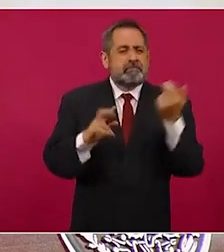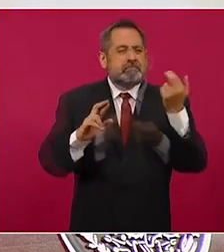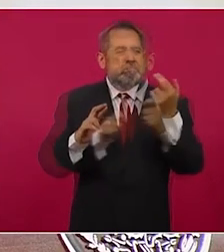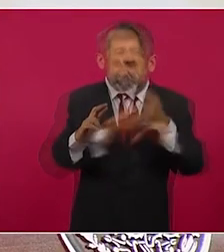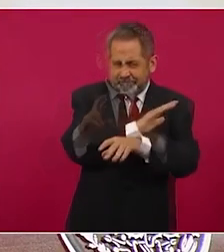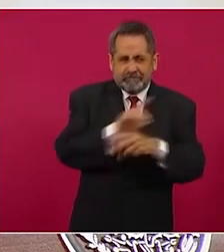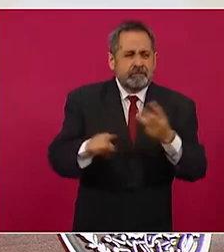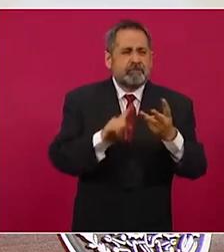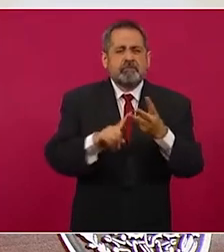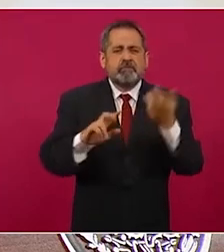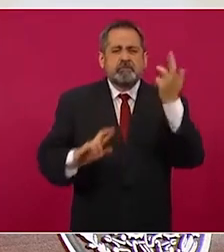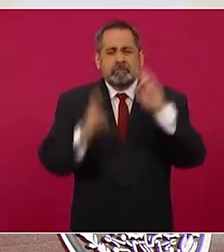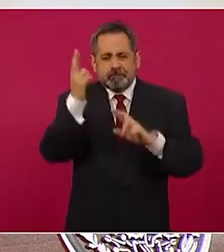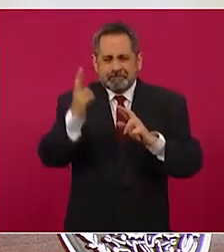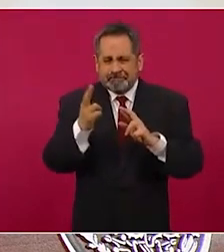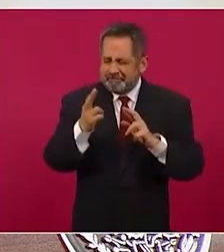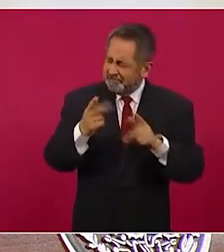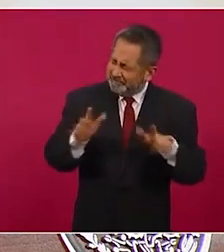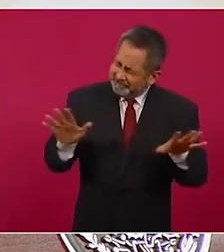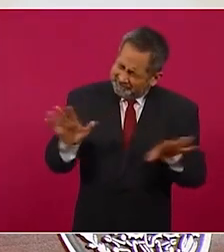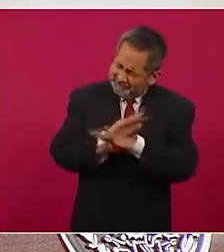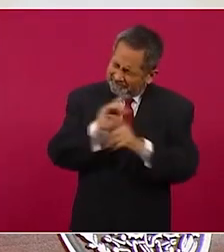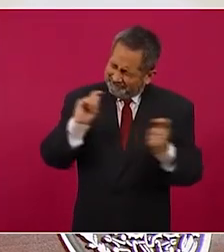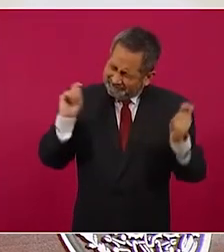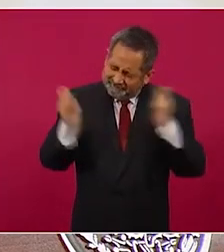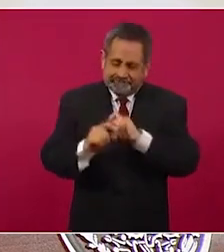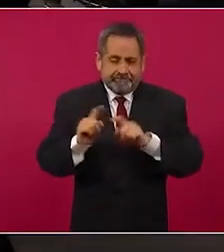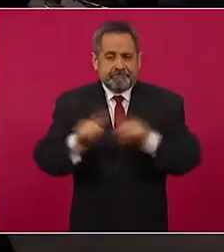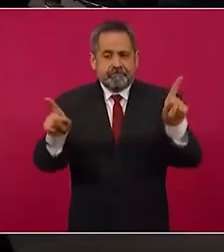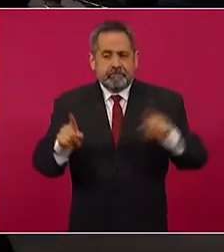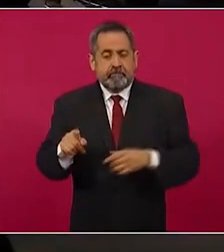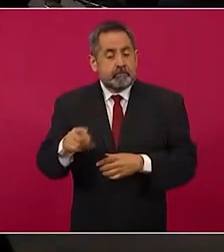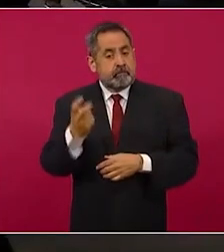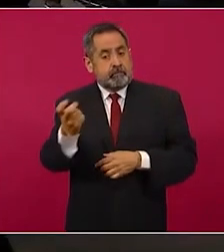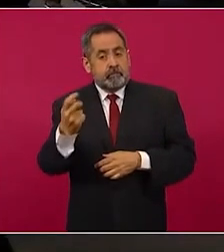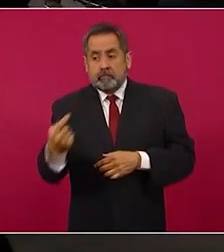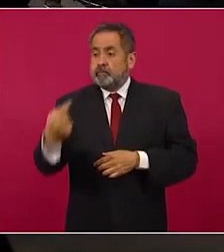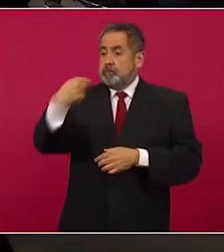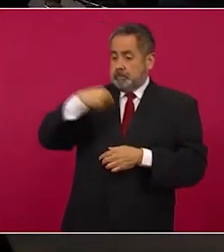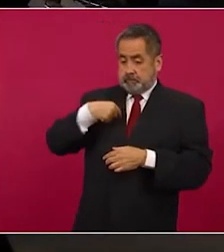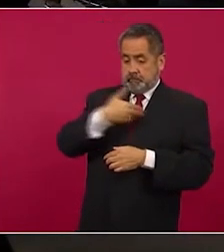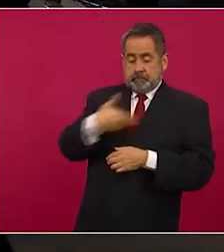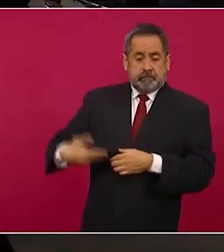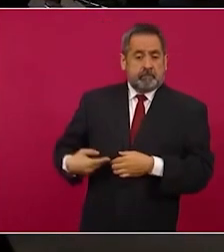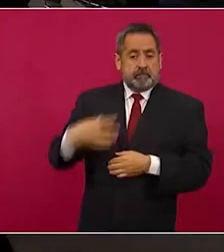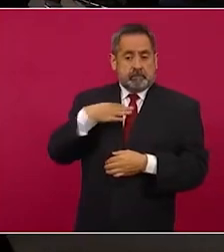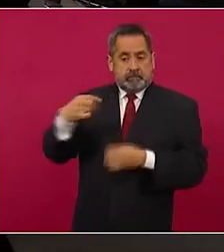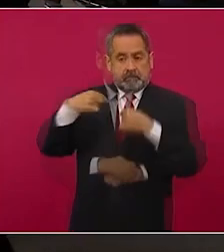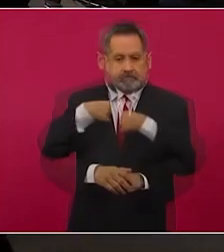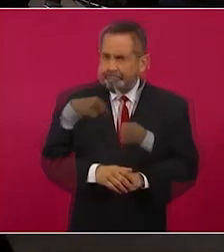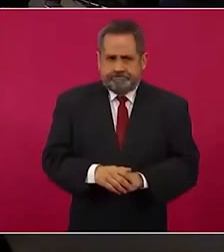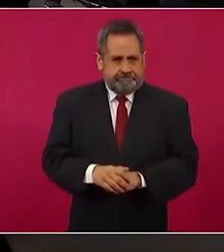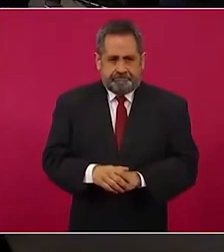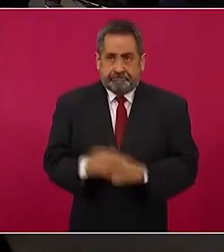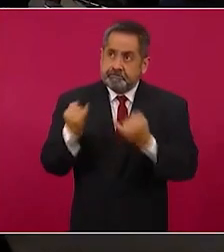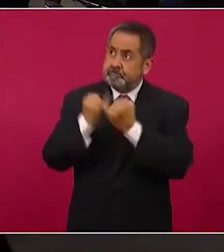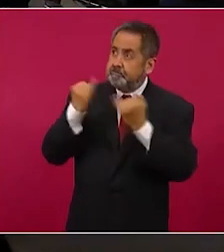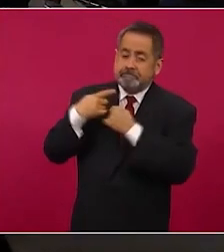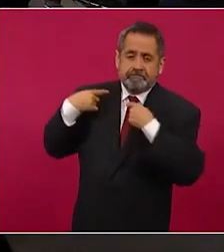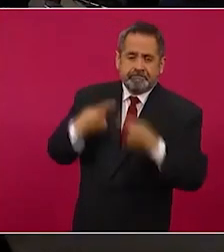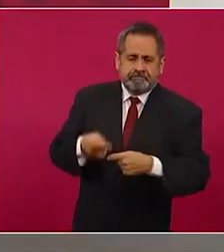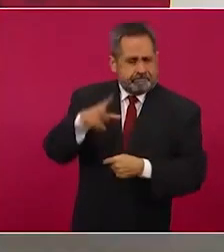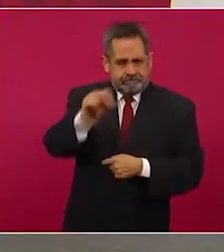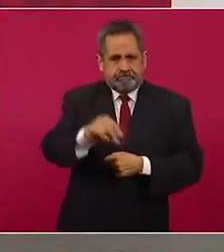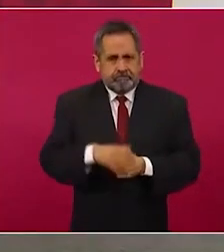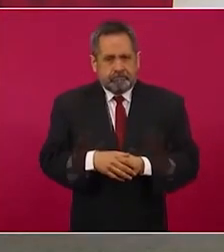la revolución. Entonces, no llegamos aquí para simular. No es más de lo mismo. Y la verdad que